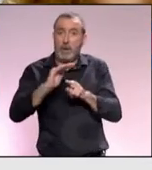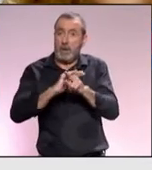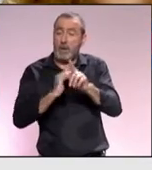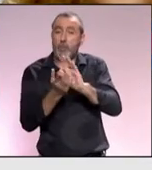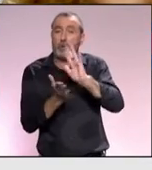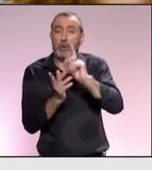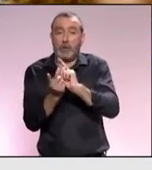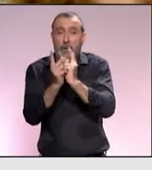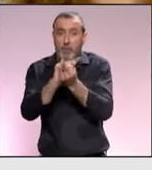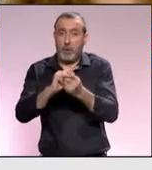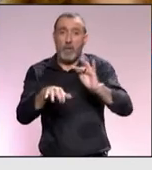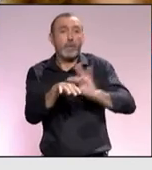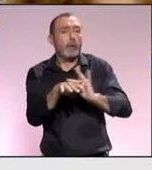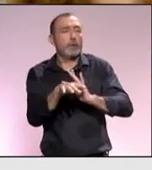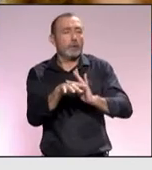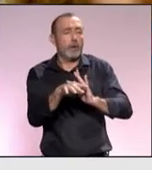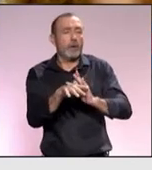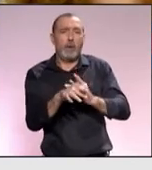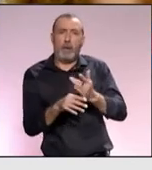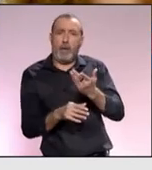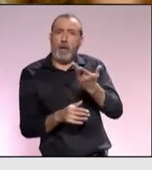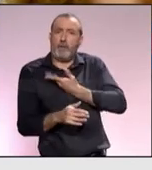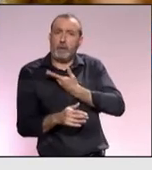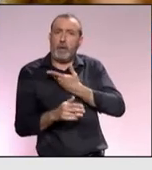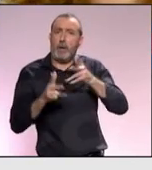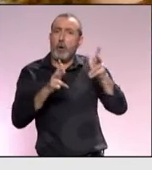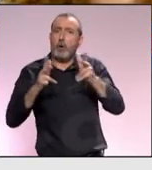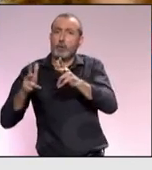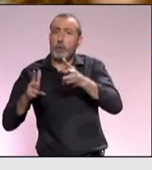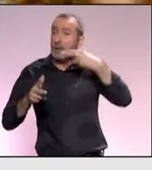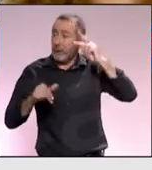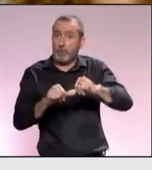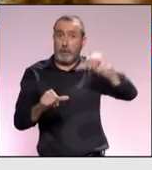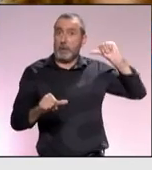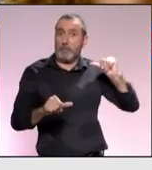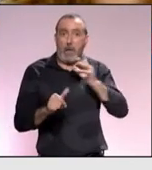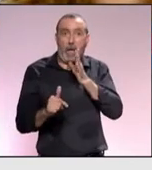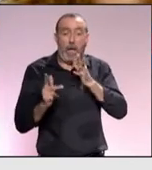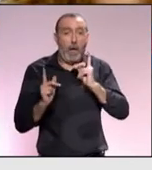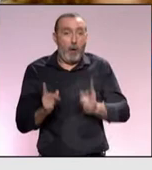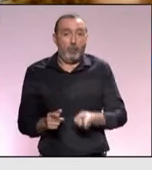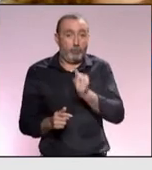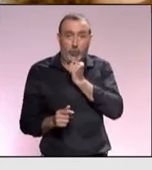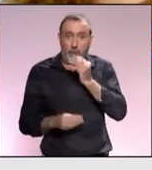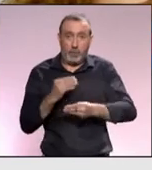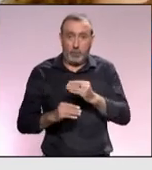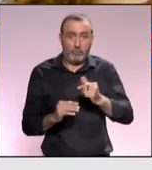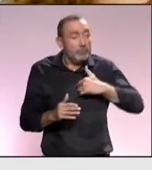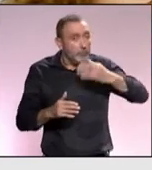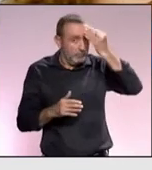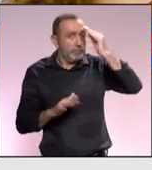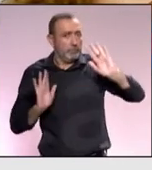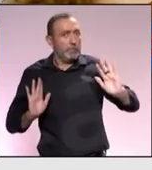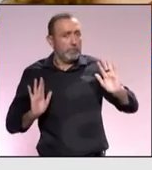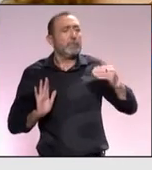progreso de la digitalización afectará a la hostelería de una manera que no hemos experimentado aún yo